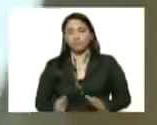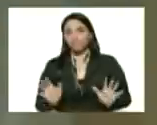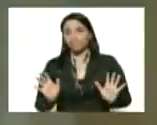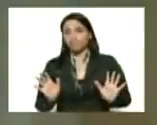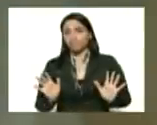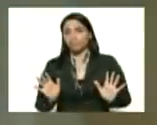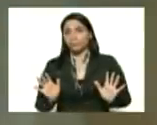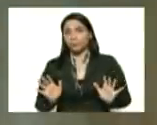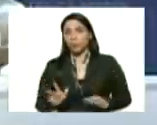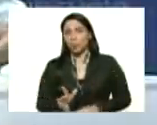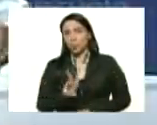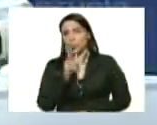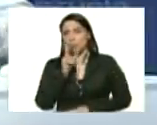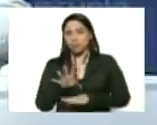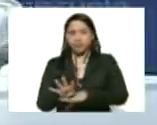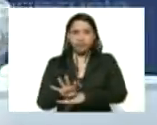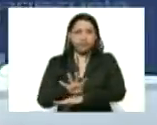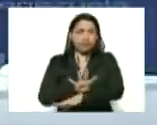Espeluznante.